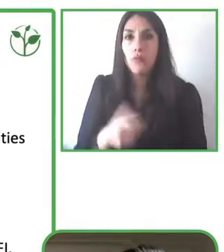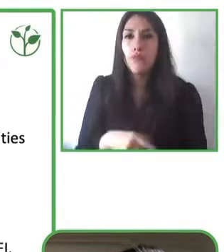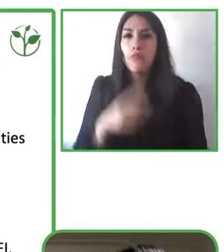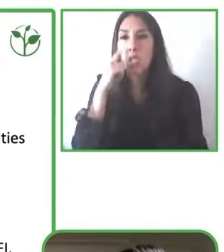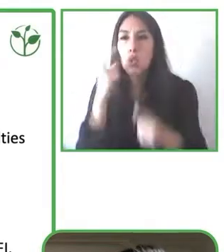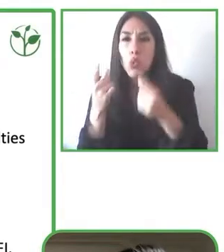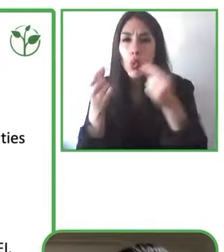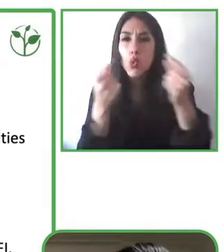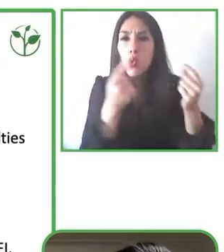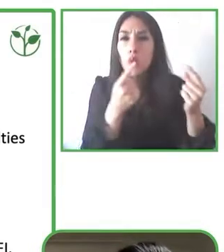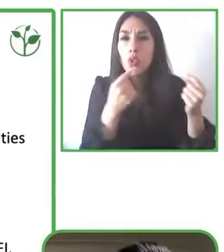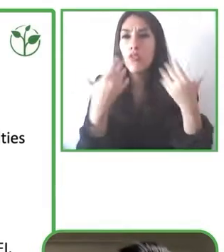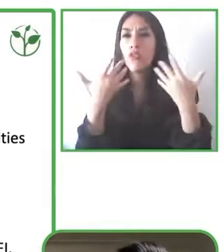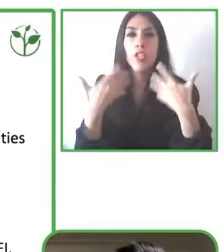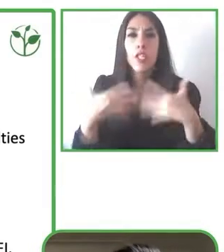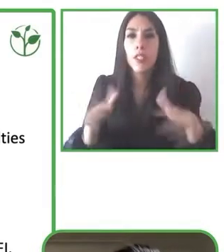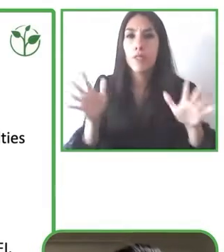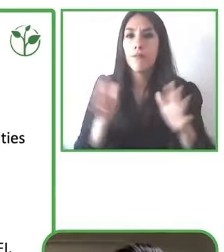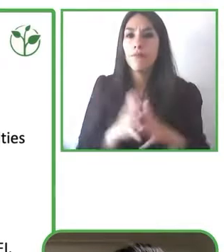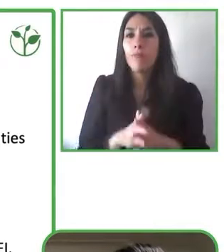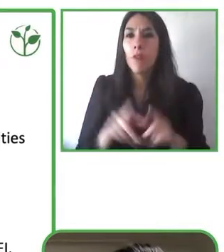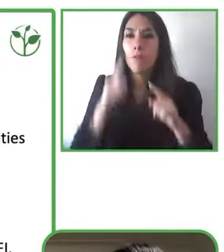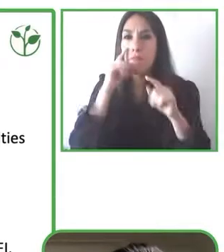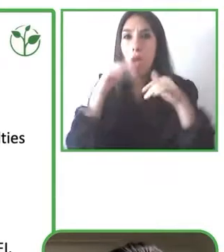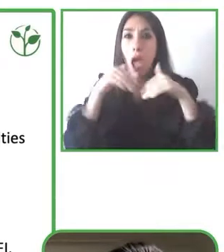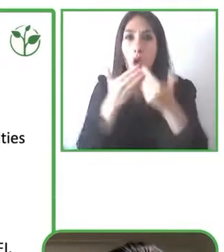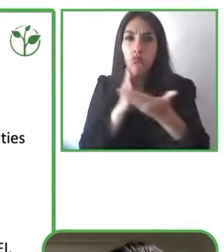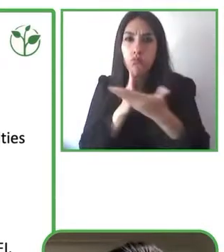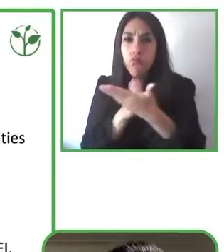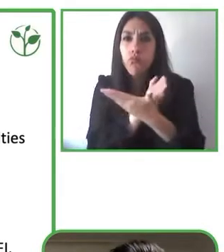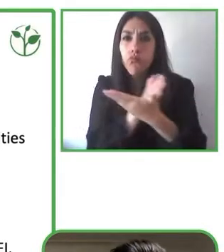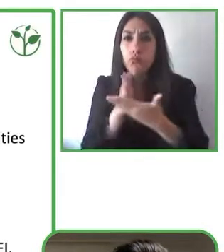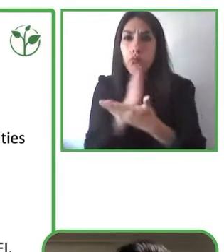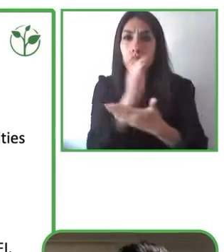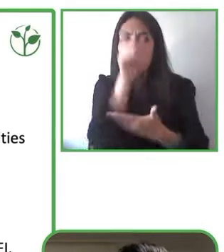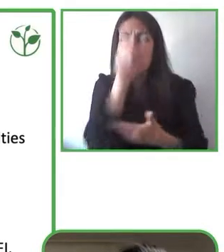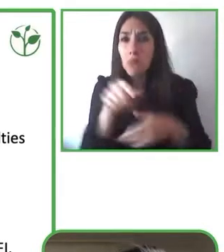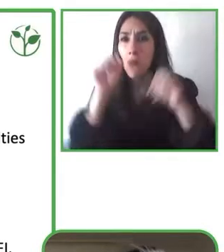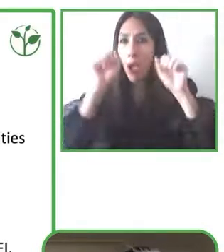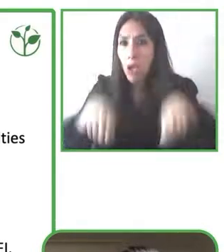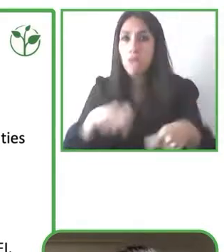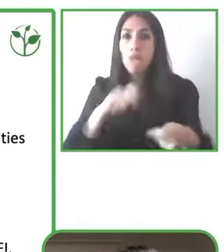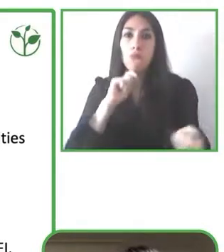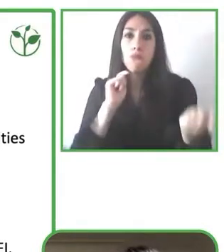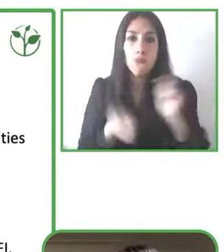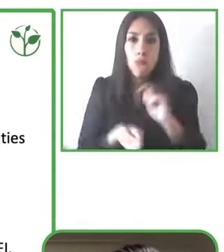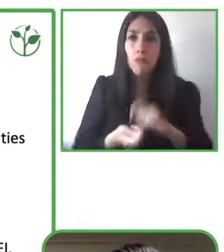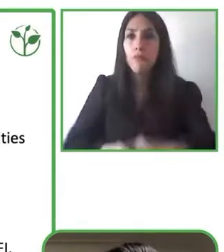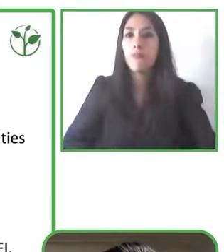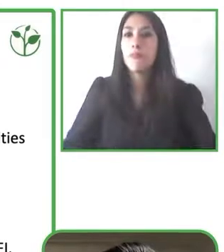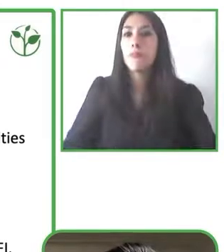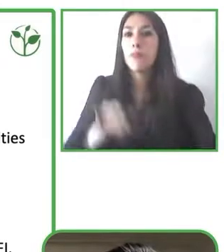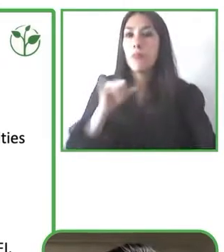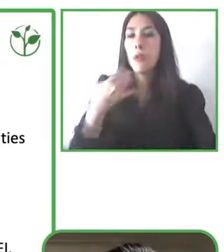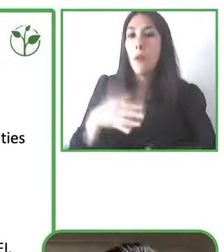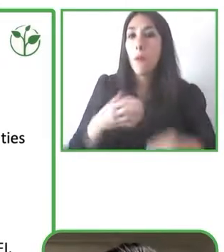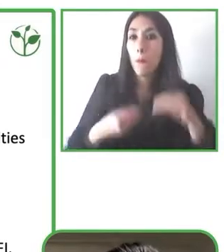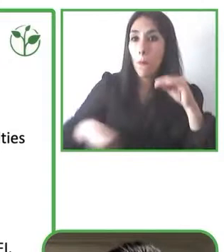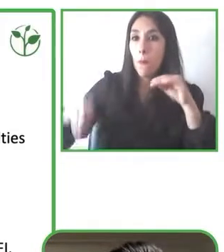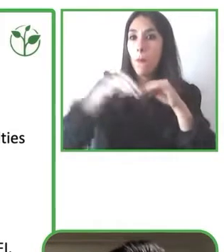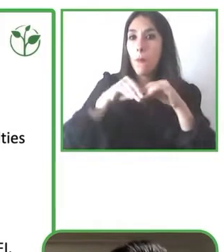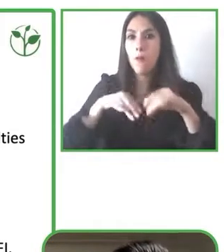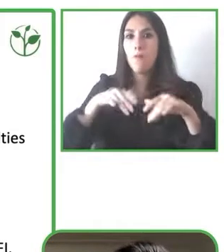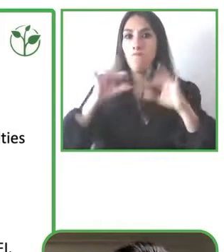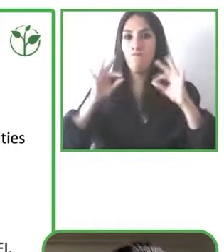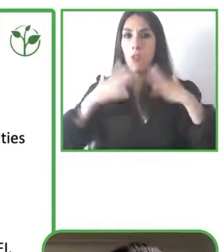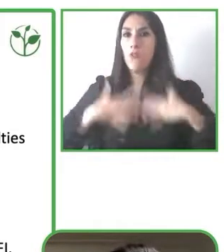adaptarse. Y también es más cómodo porque no tienes nada alrededor de tu rostro y tiene estas